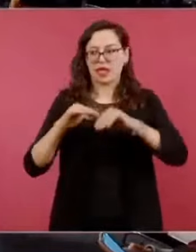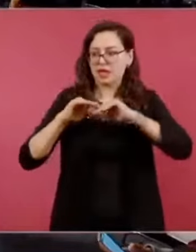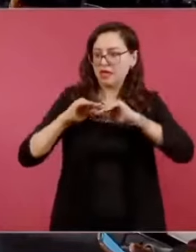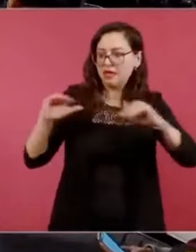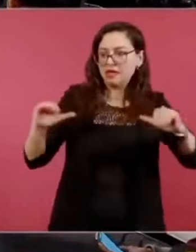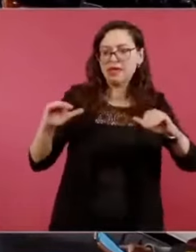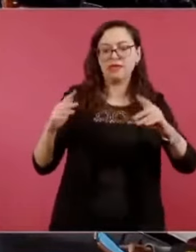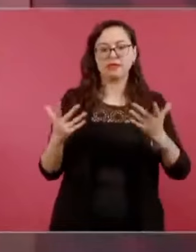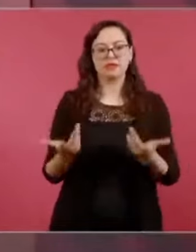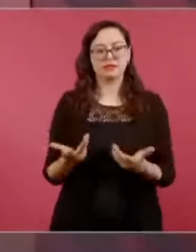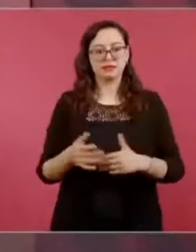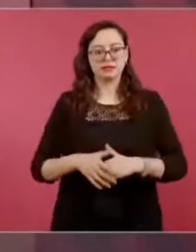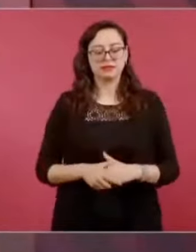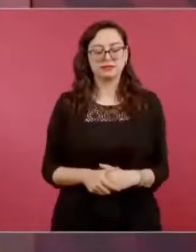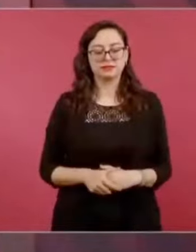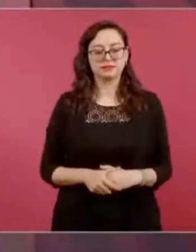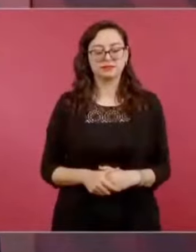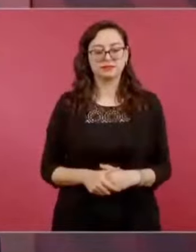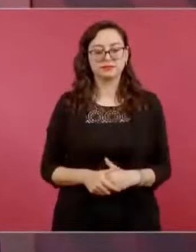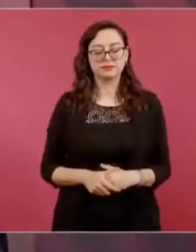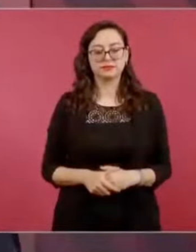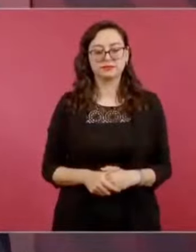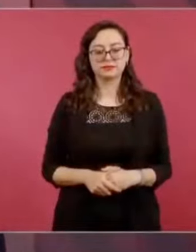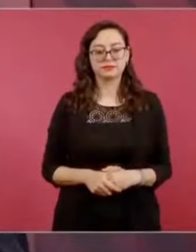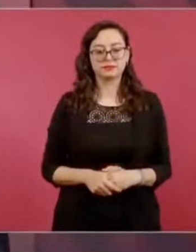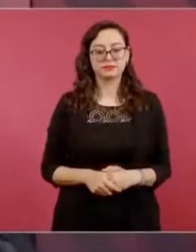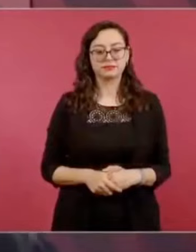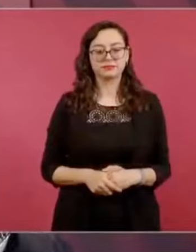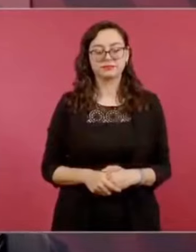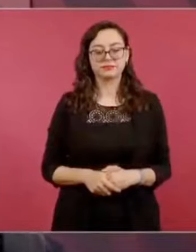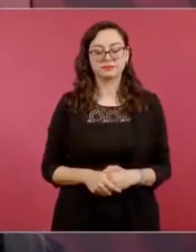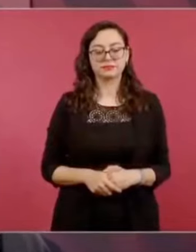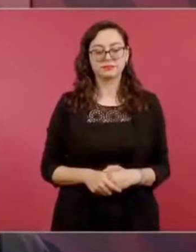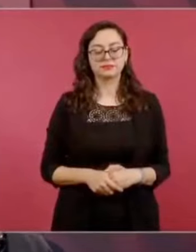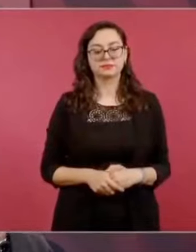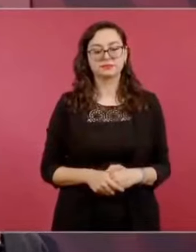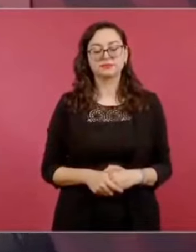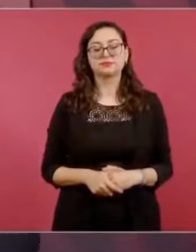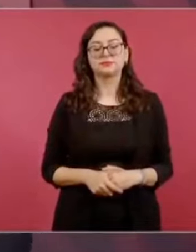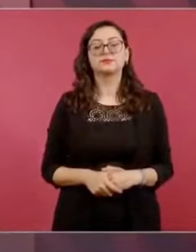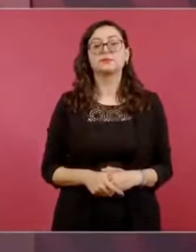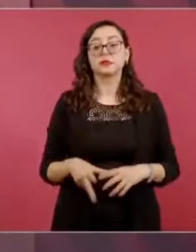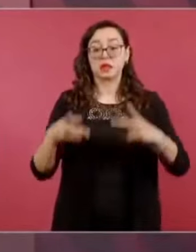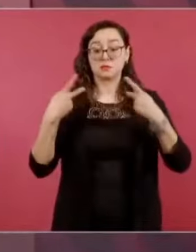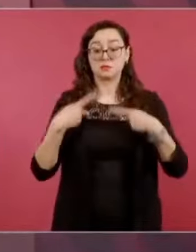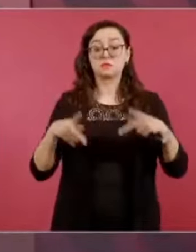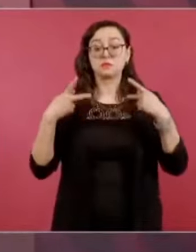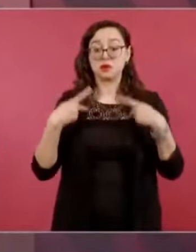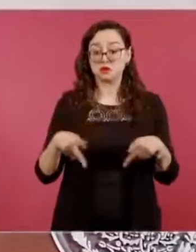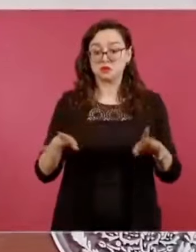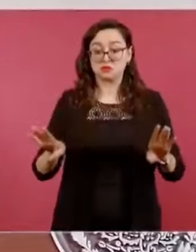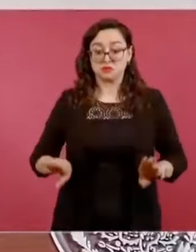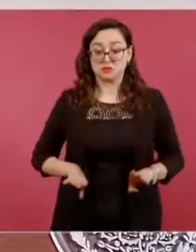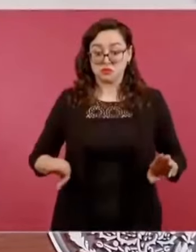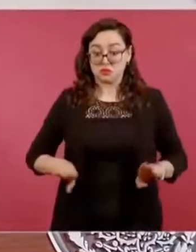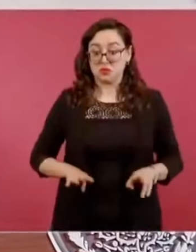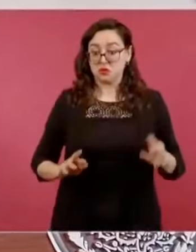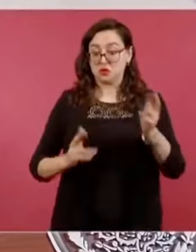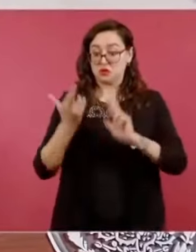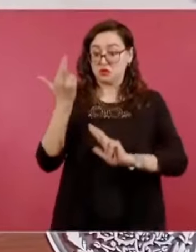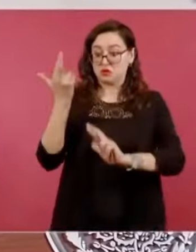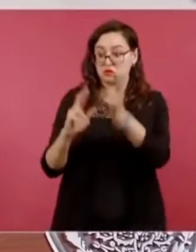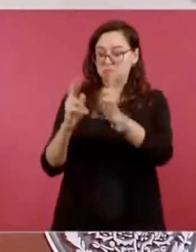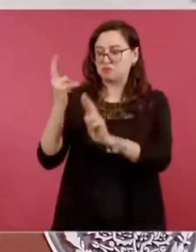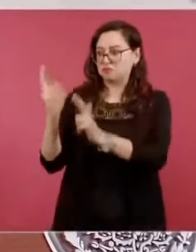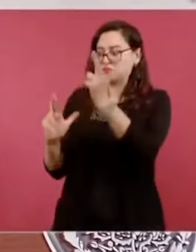Aun cuando hay muchos otros revolucionarios que admiro y respeto, como los generales Francisco J.